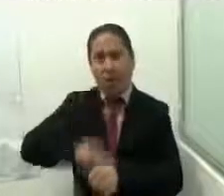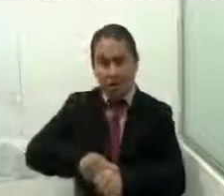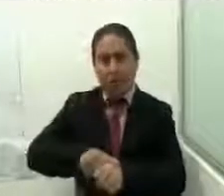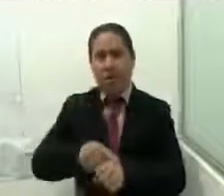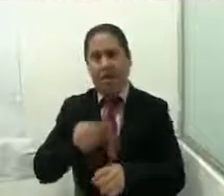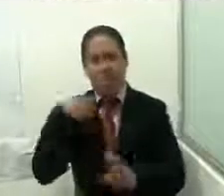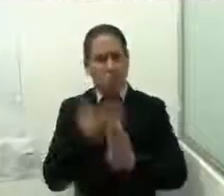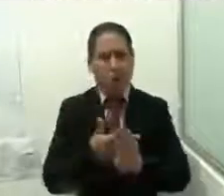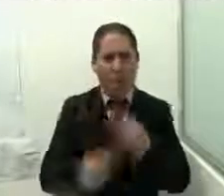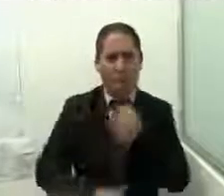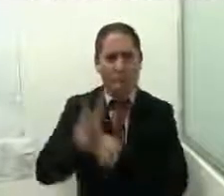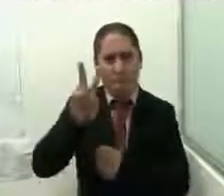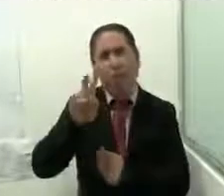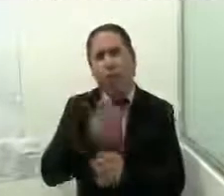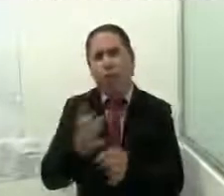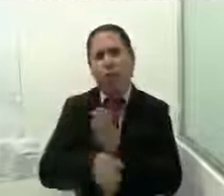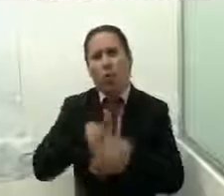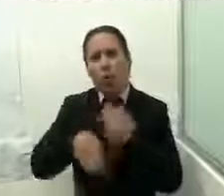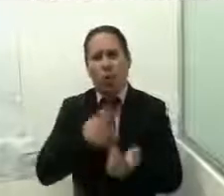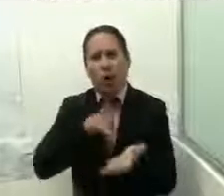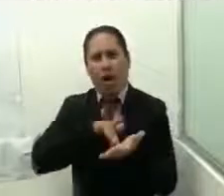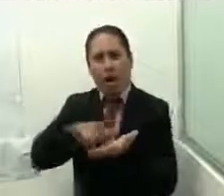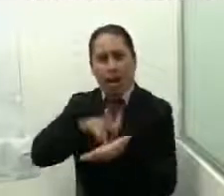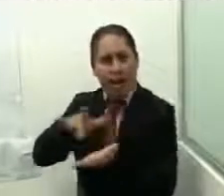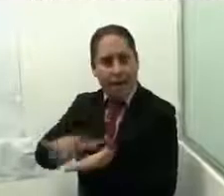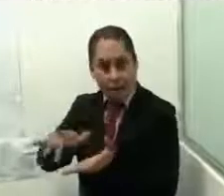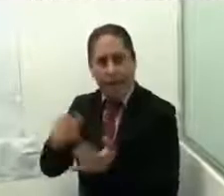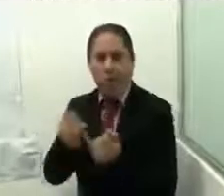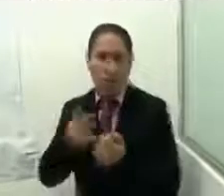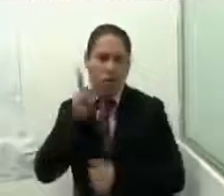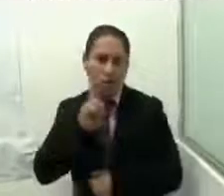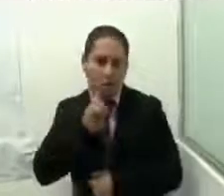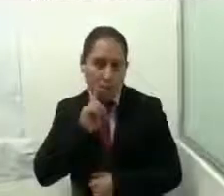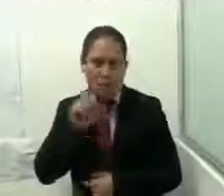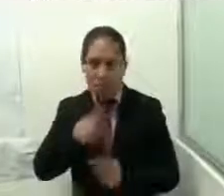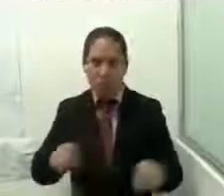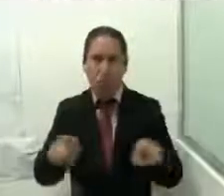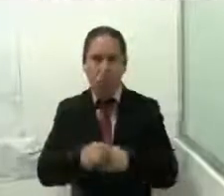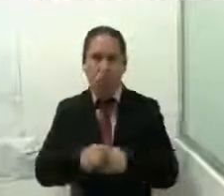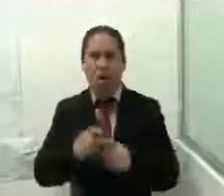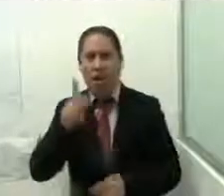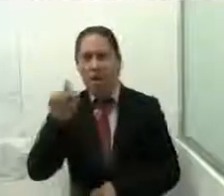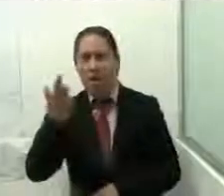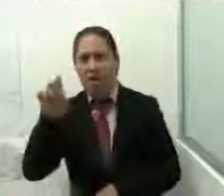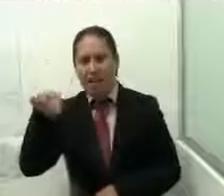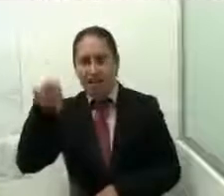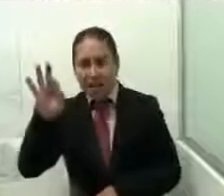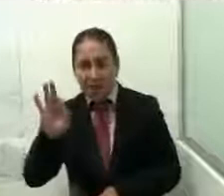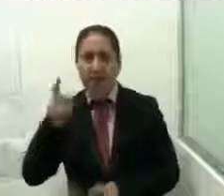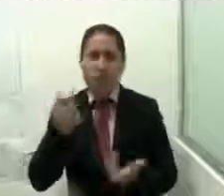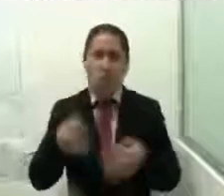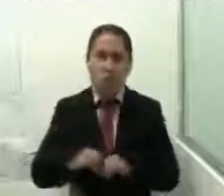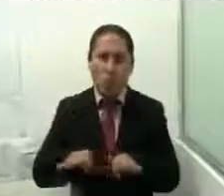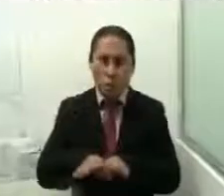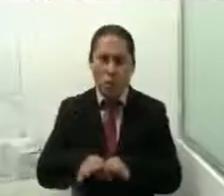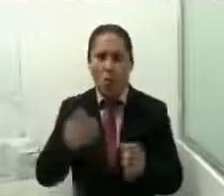Violencia, el Programa de Apoyo a las Instancias de las Mujeres en las Entidades Federativas PAIMEF, los Centros de Desarrollo de las Mujeres con